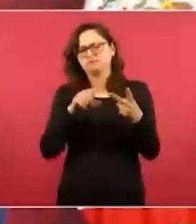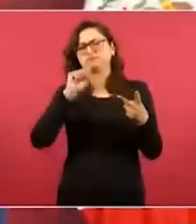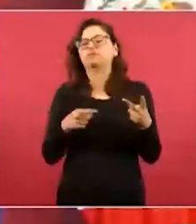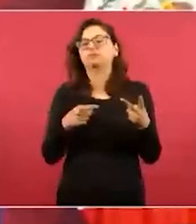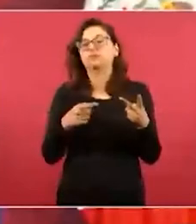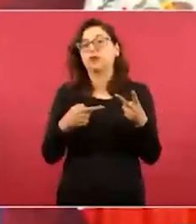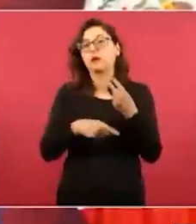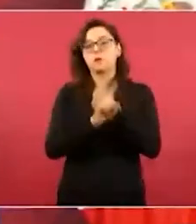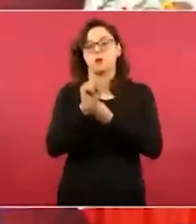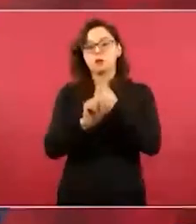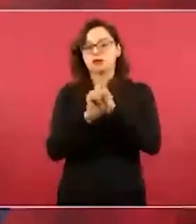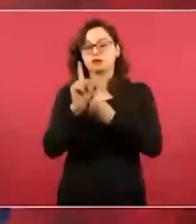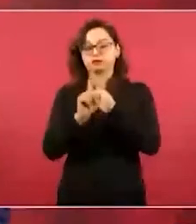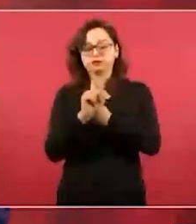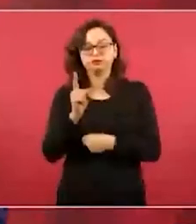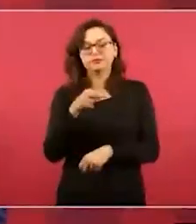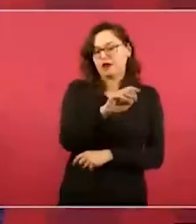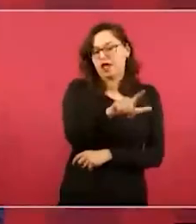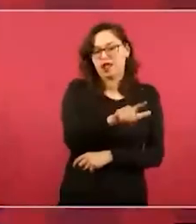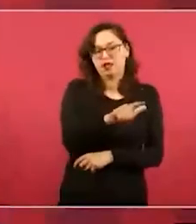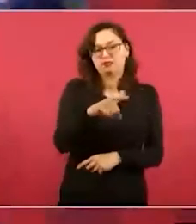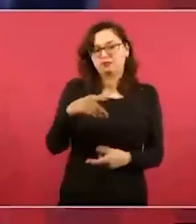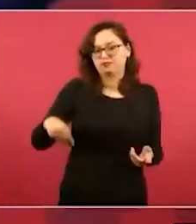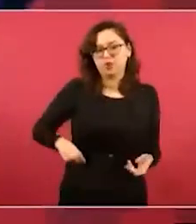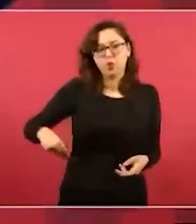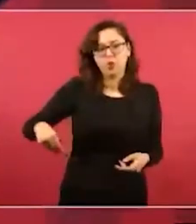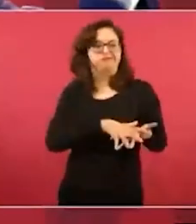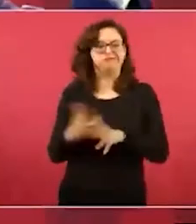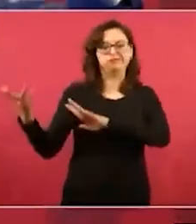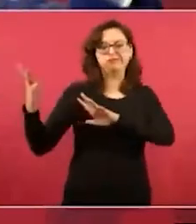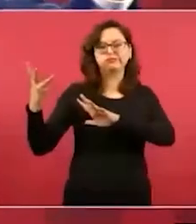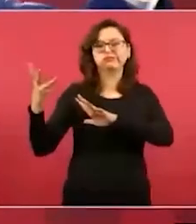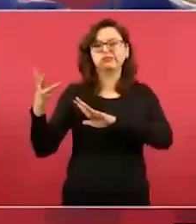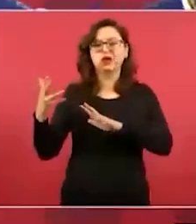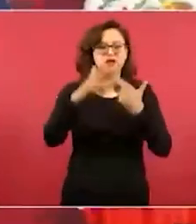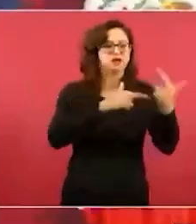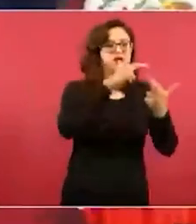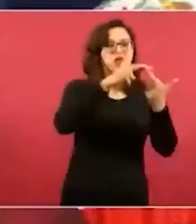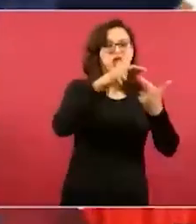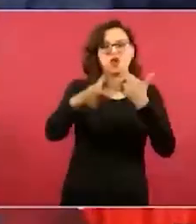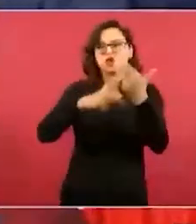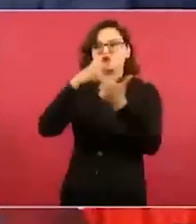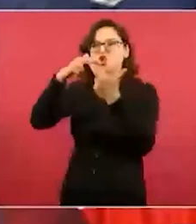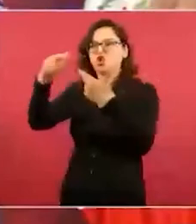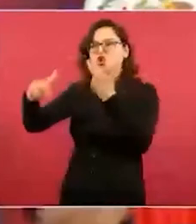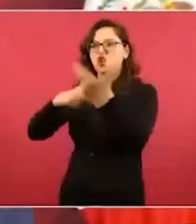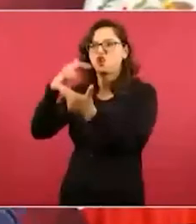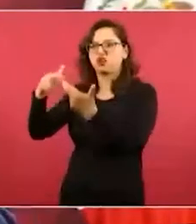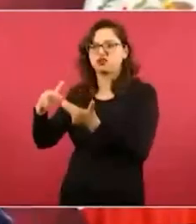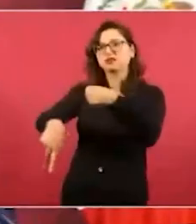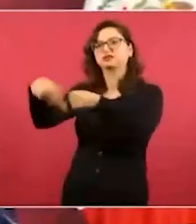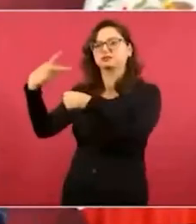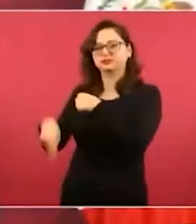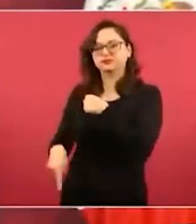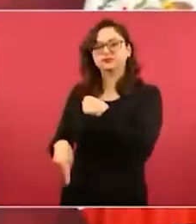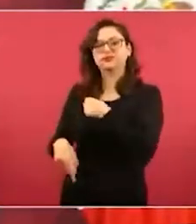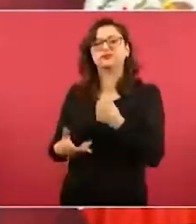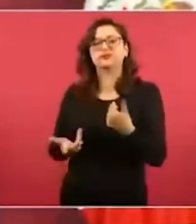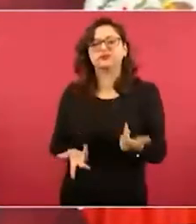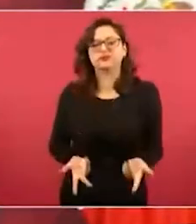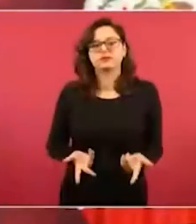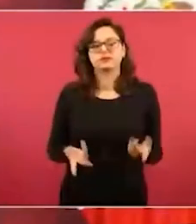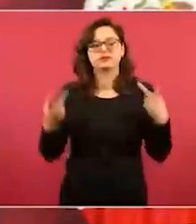de lo mismo Se desata la violencia Y hay regiones Donde pues la gente corre peligro Los